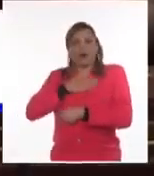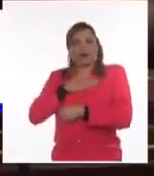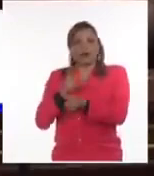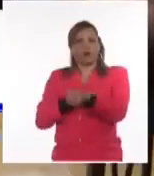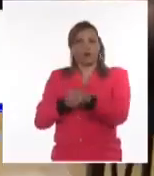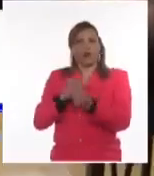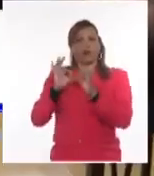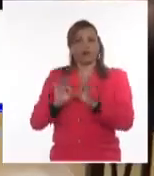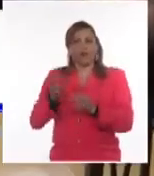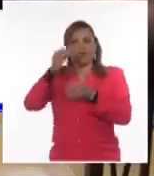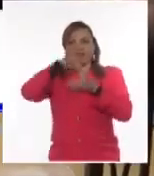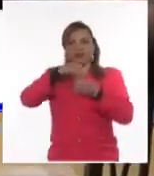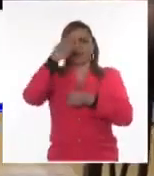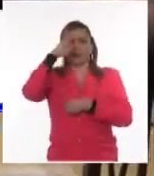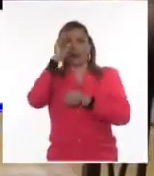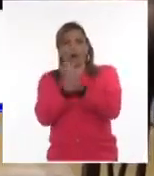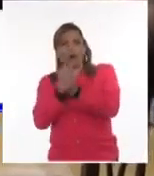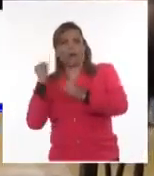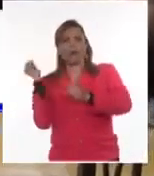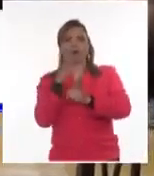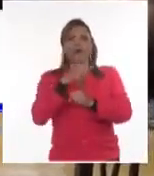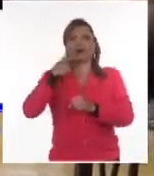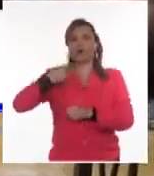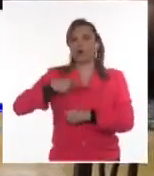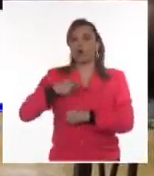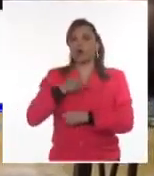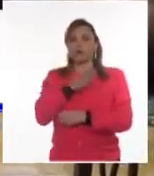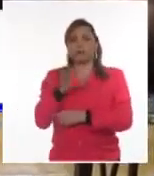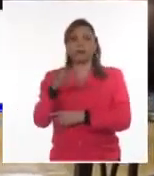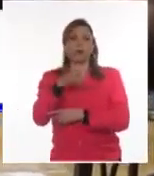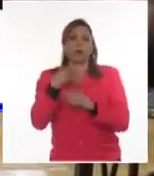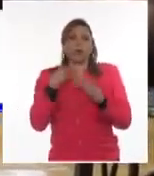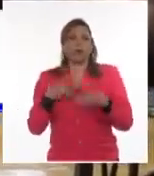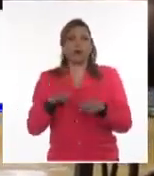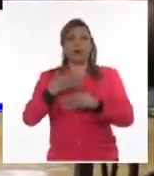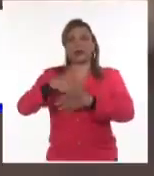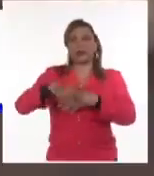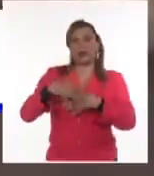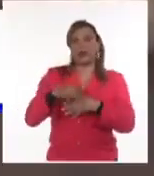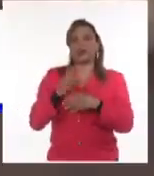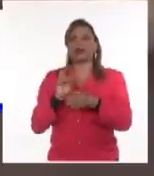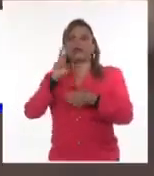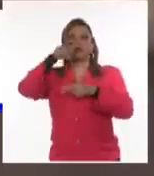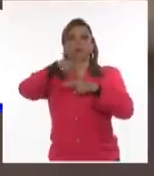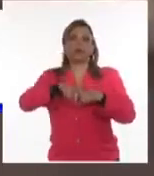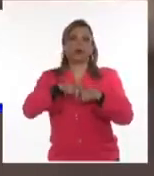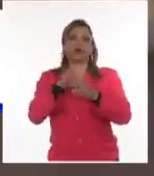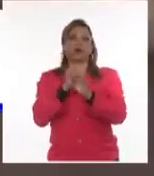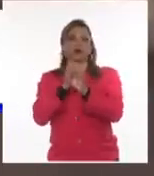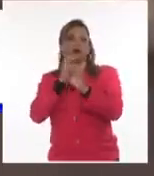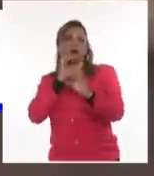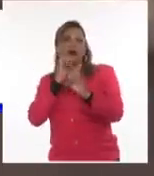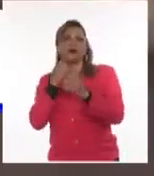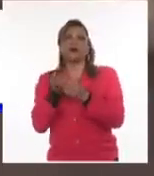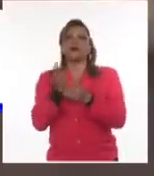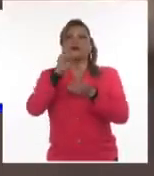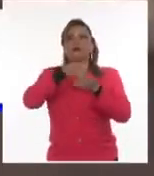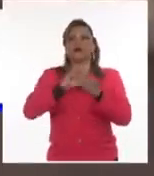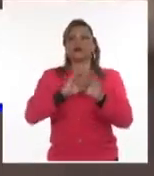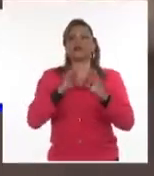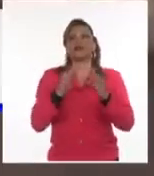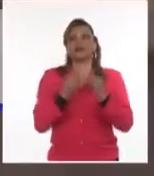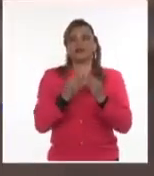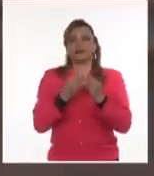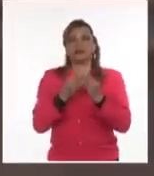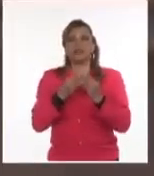en nuestro país, donde los jueces caminamos por las calles, donde nos montamos en una guagua, donde somos parte del pueblo, estamos en una